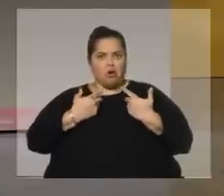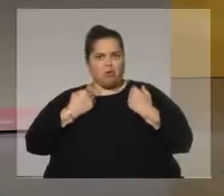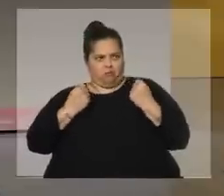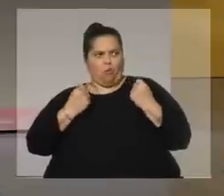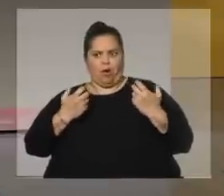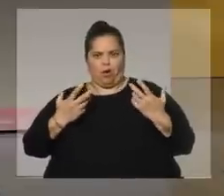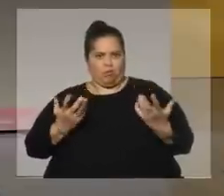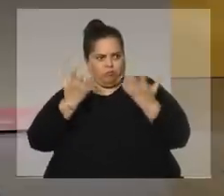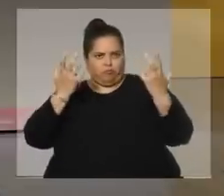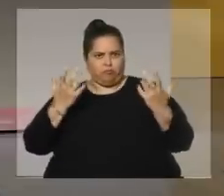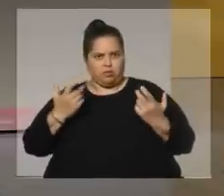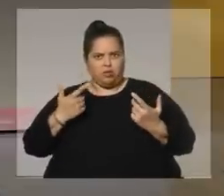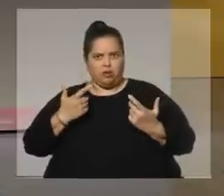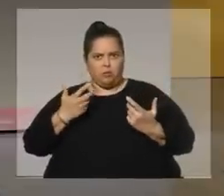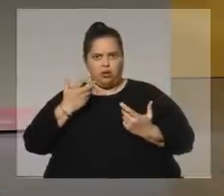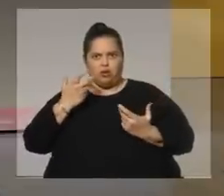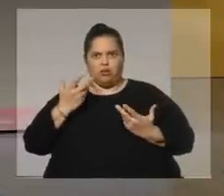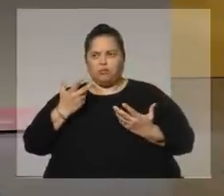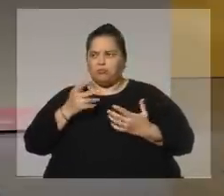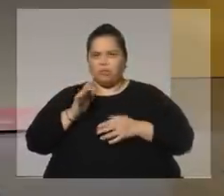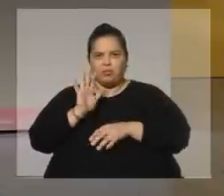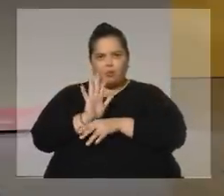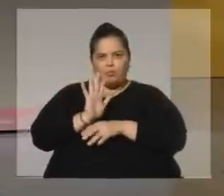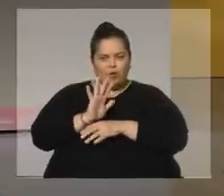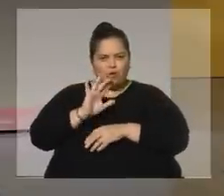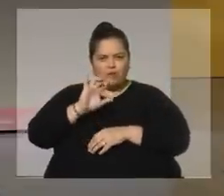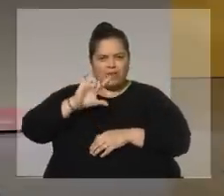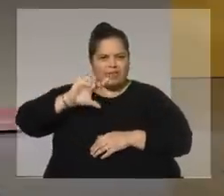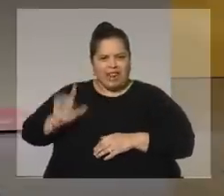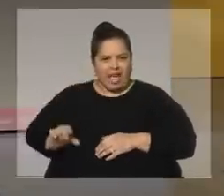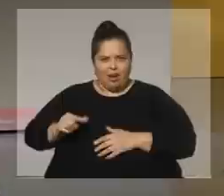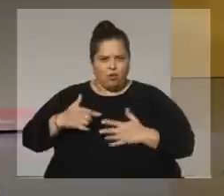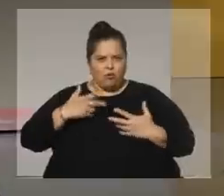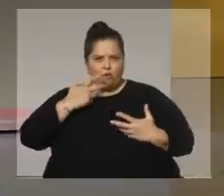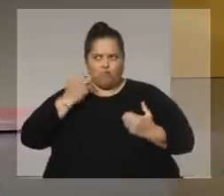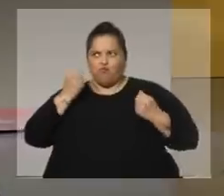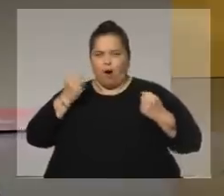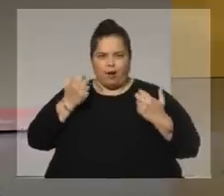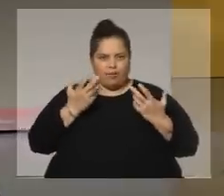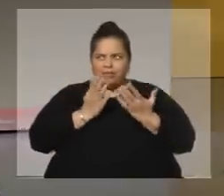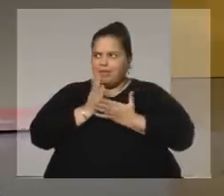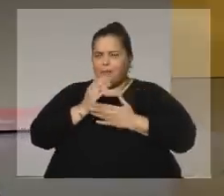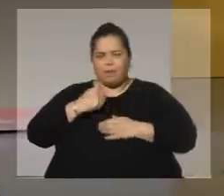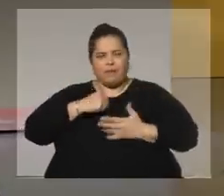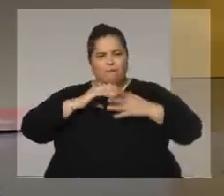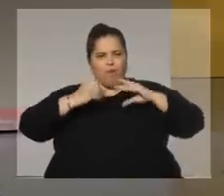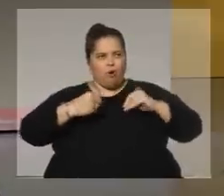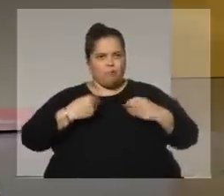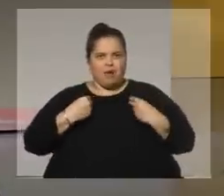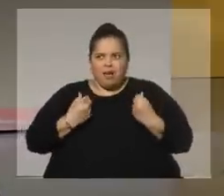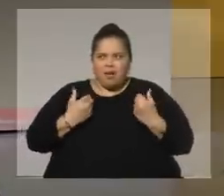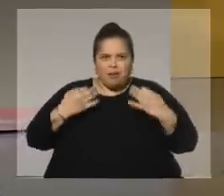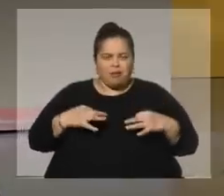muy fogoso, muy de pelear y de defender mis maneras de sentir y de pensar y todo.